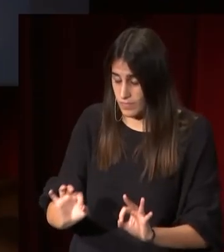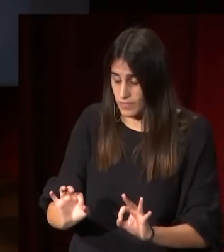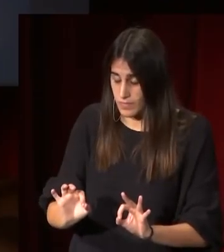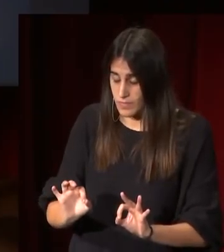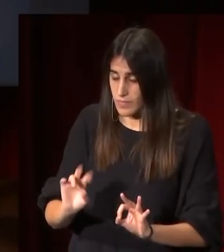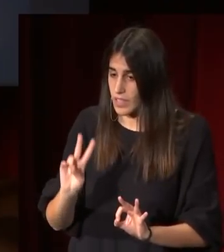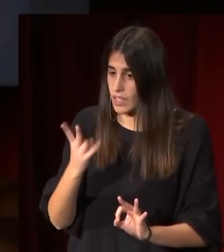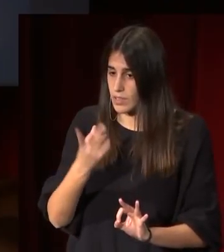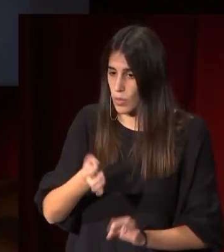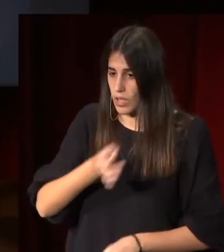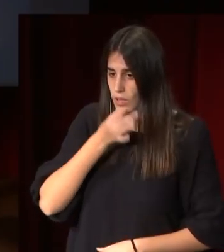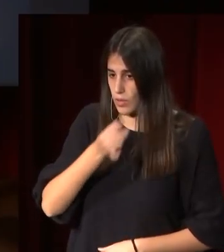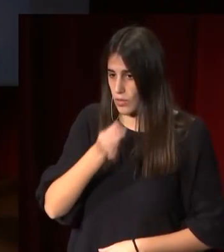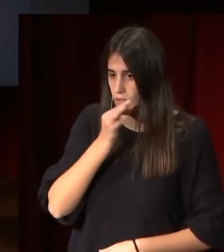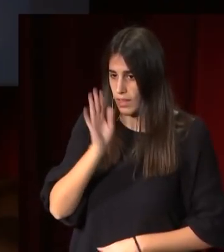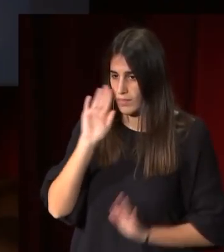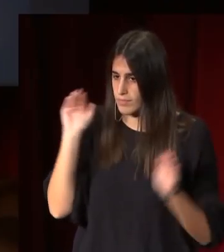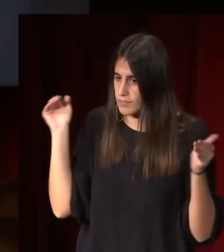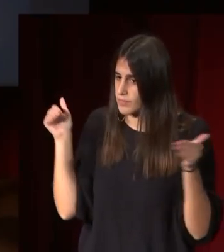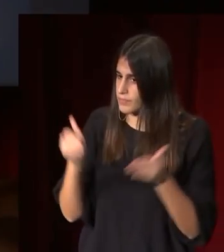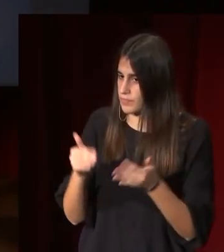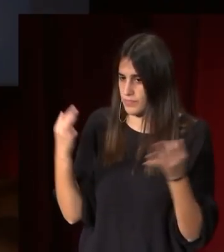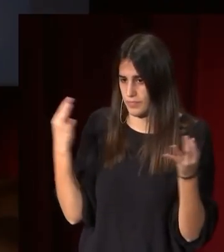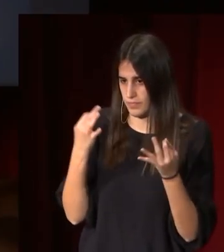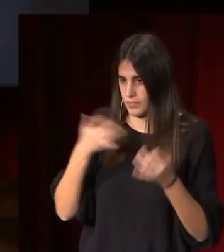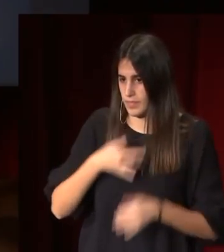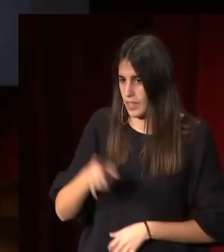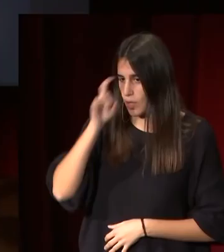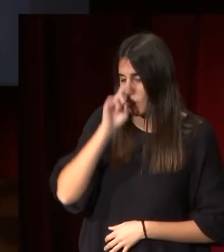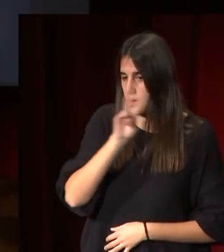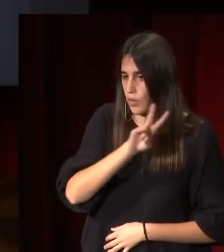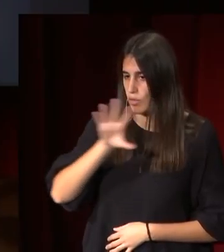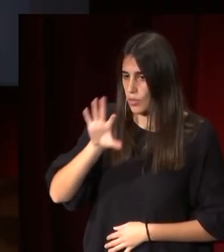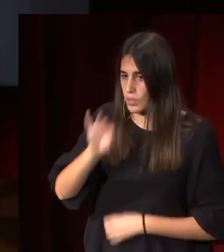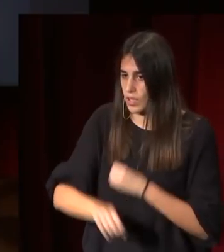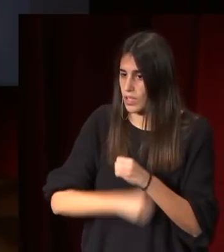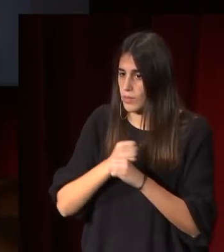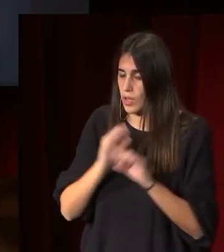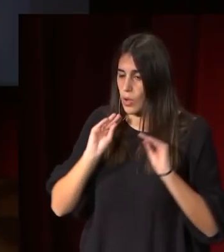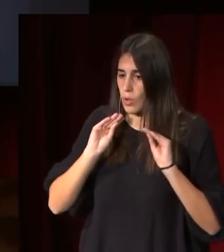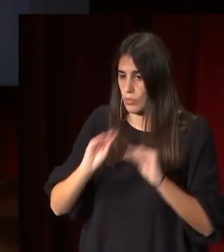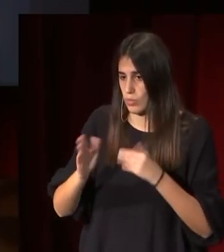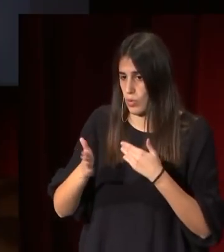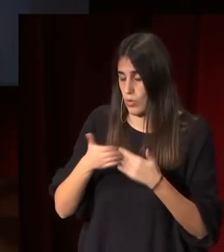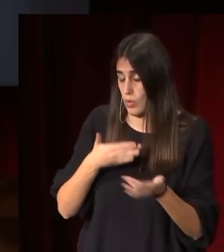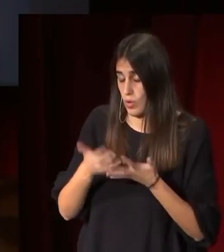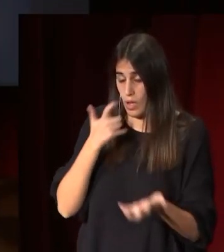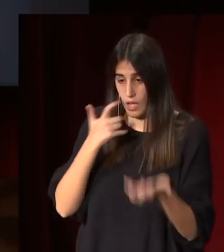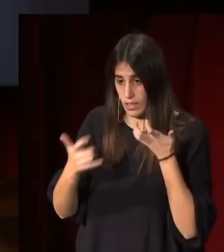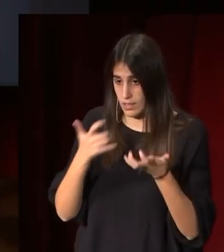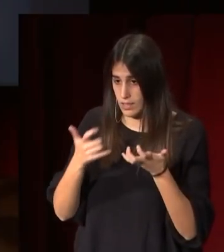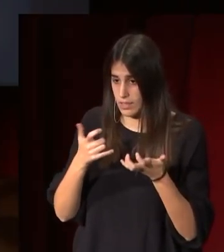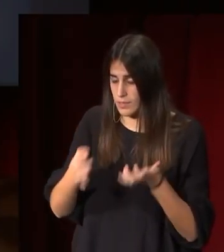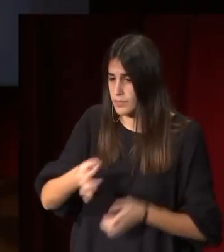en la segunda conferencia que se dedicará a recordar el 250 aniversario de Álvarez Cubero, que pronunciará la